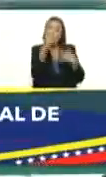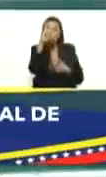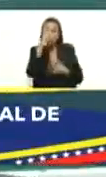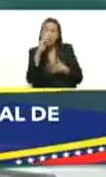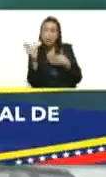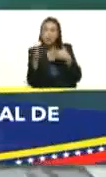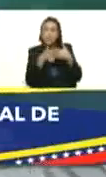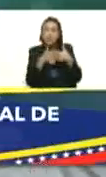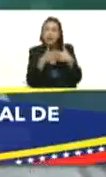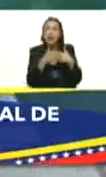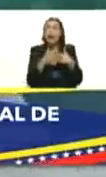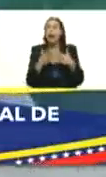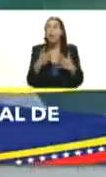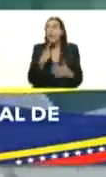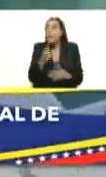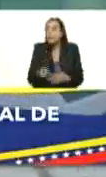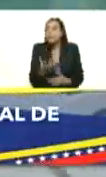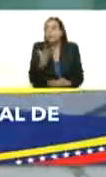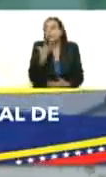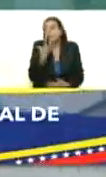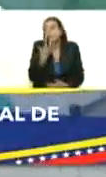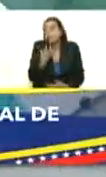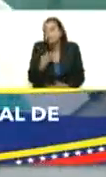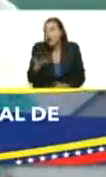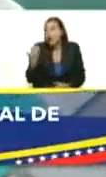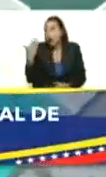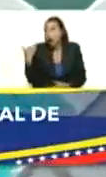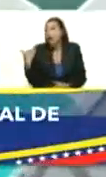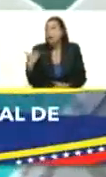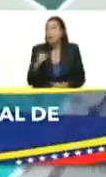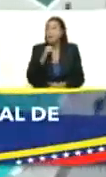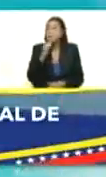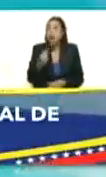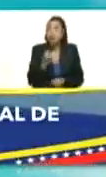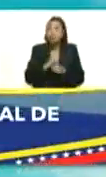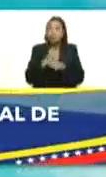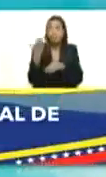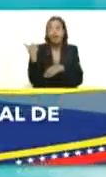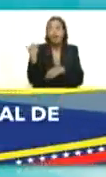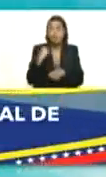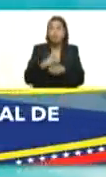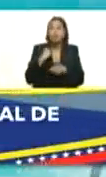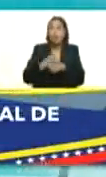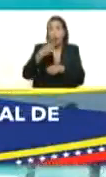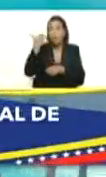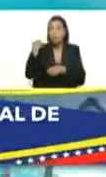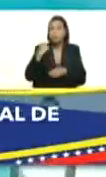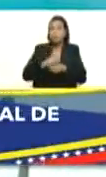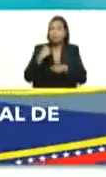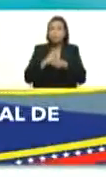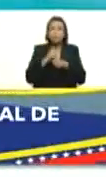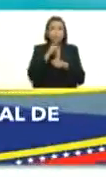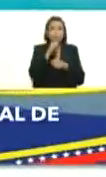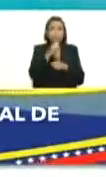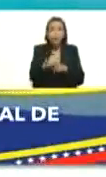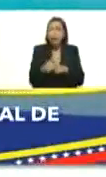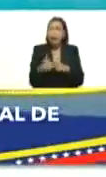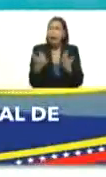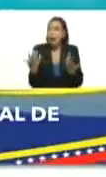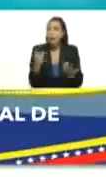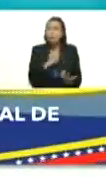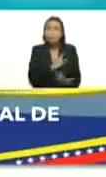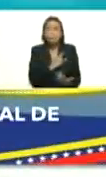decirlo presidente con tristeza que trabajos mal elaborados del pasado que se hicieron acá por la